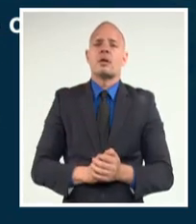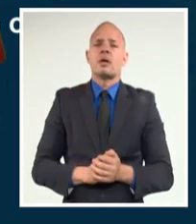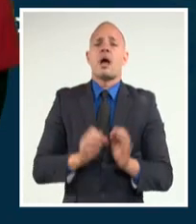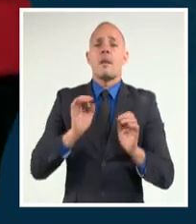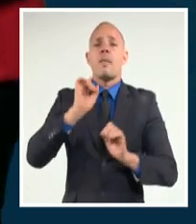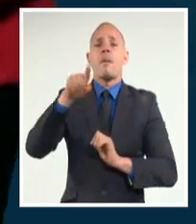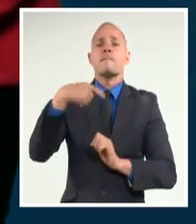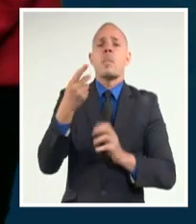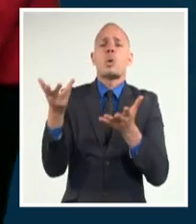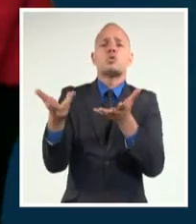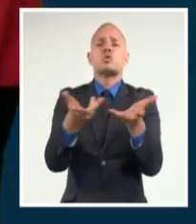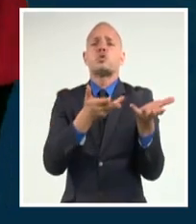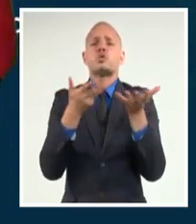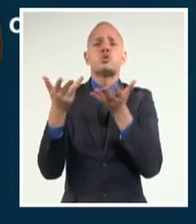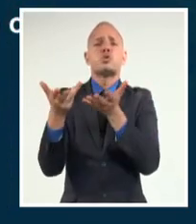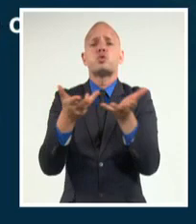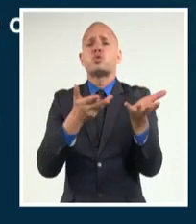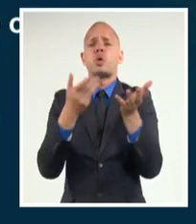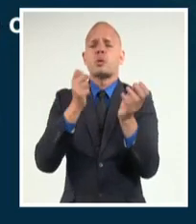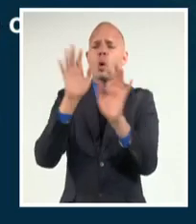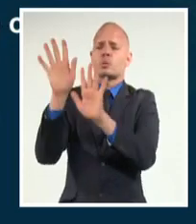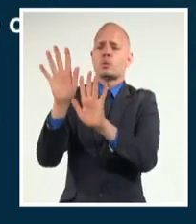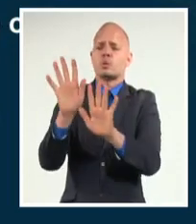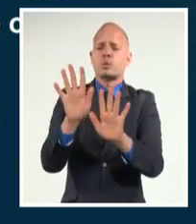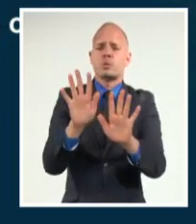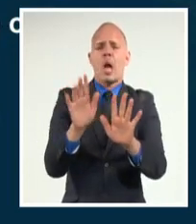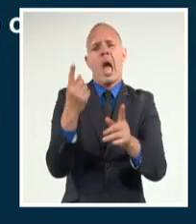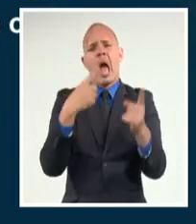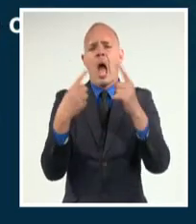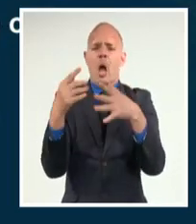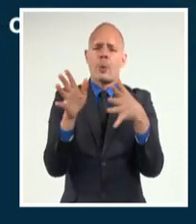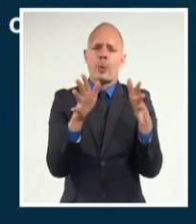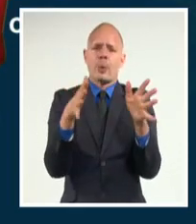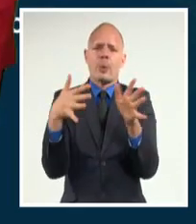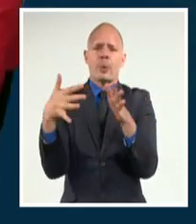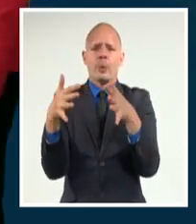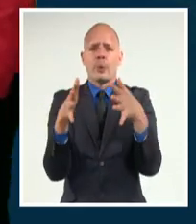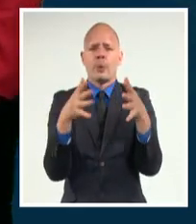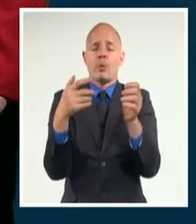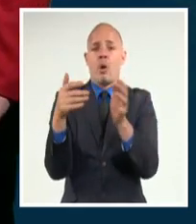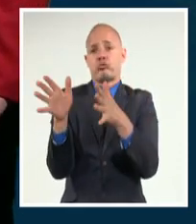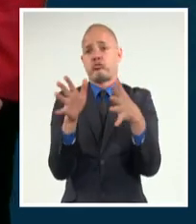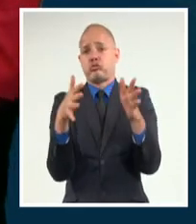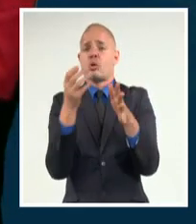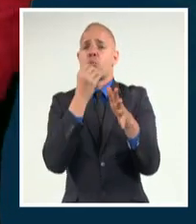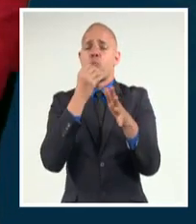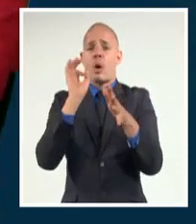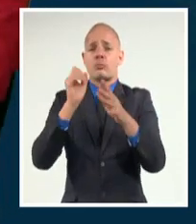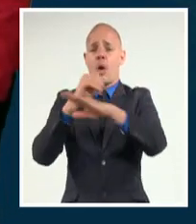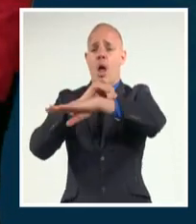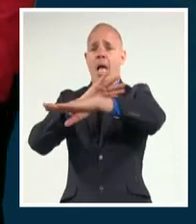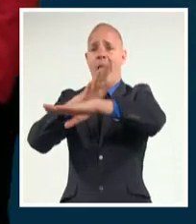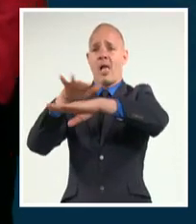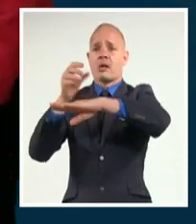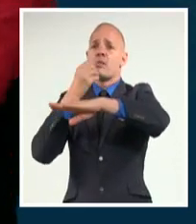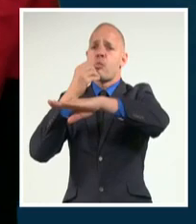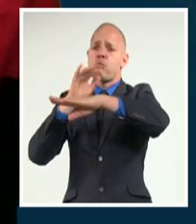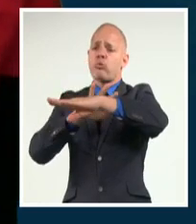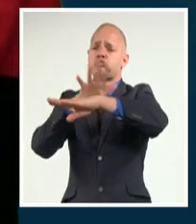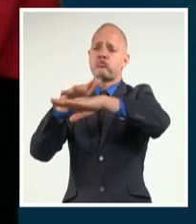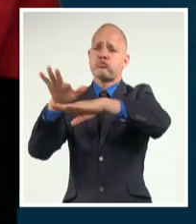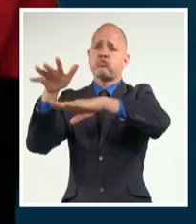entre 20 y 35 kilómetros por hora, pueden haber rachas superiores en zonas de la costa norte. Habrá marejadas en la costa norte